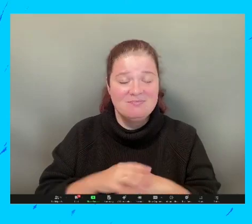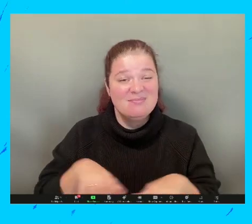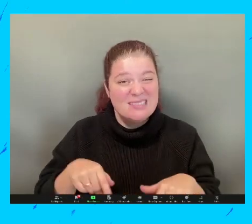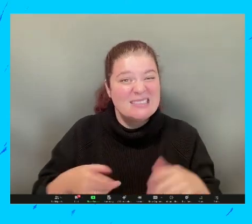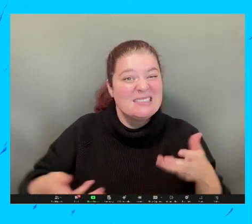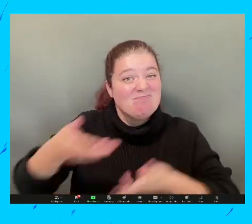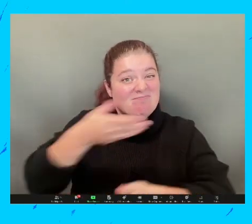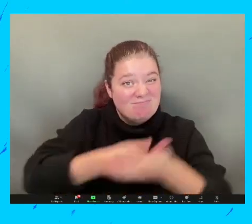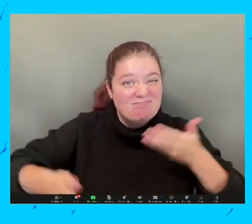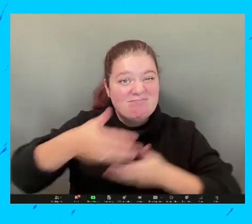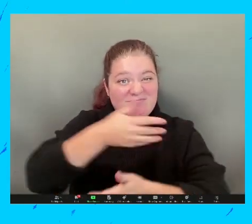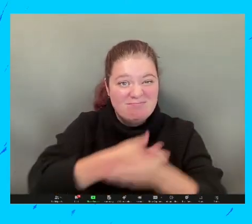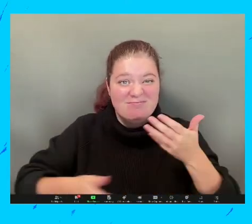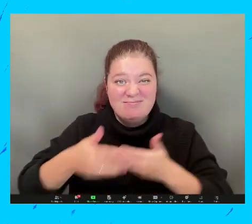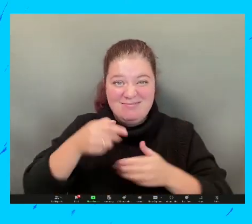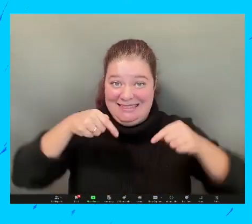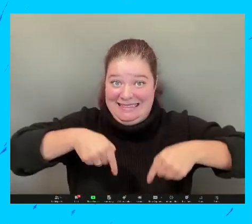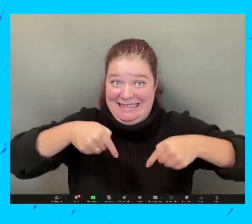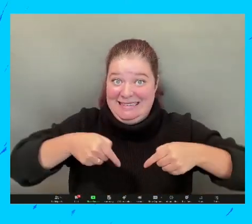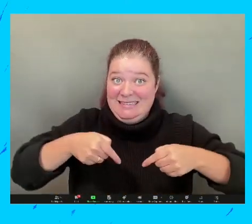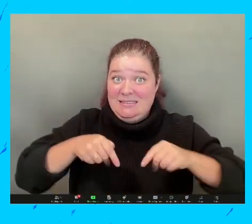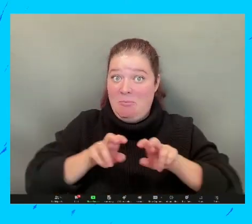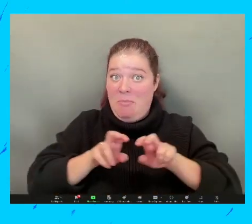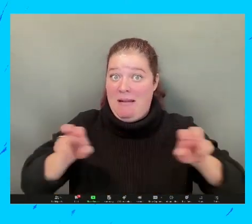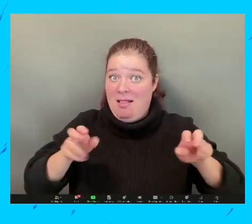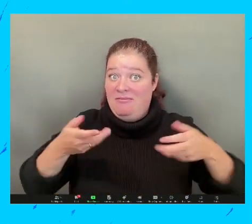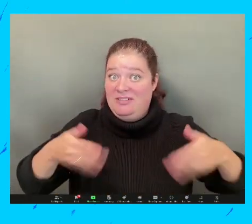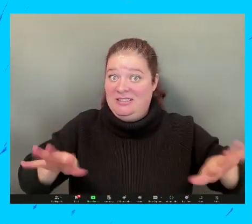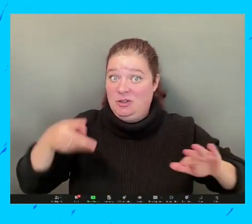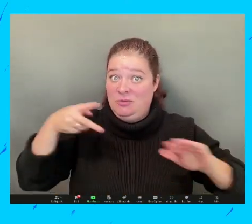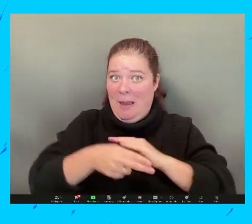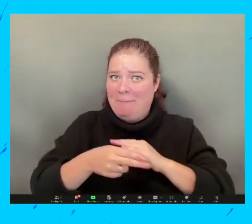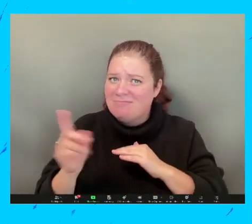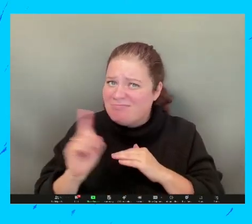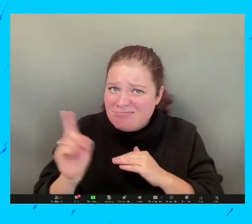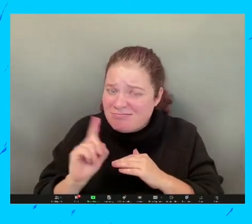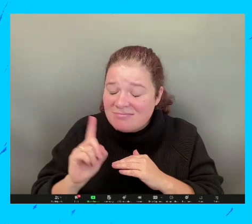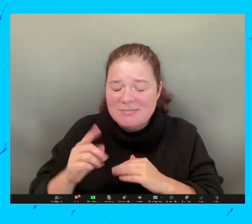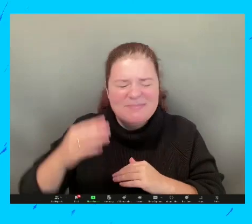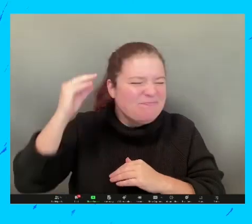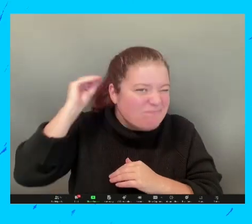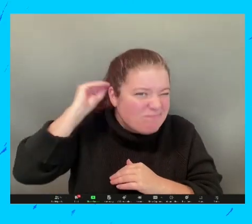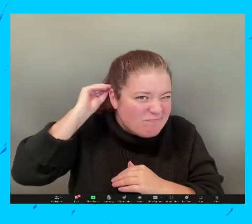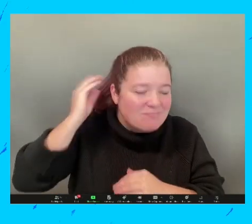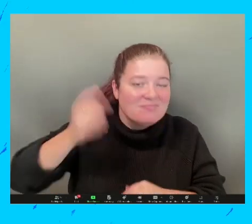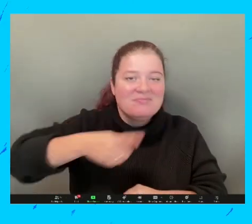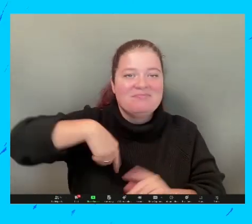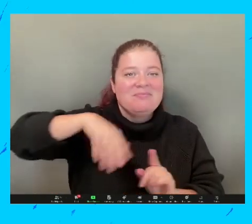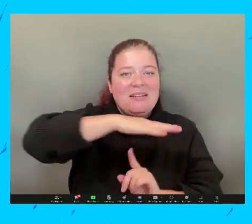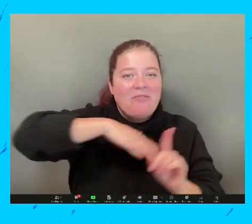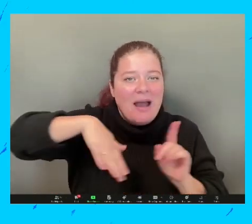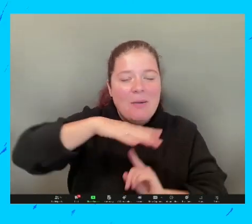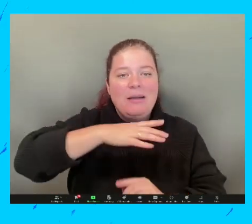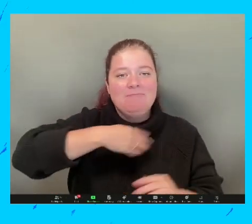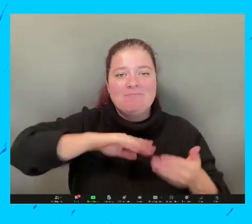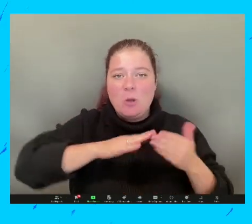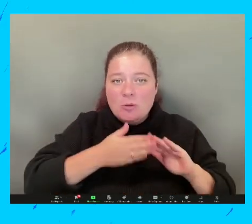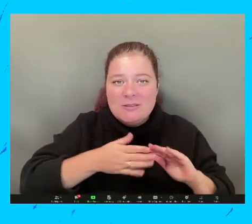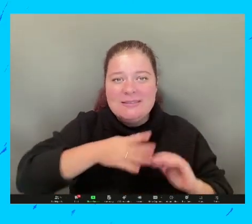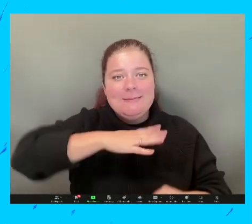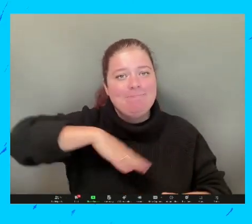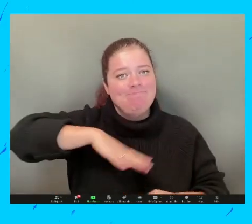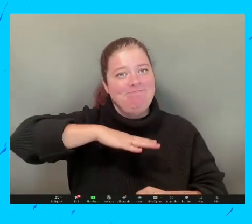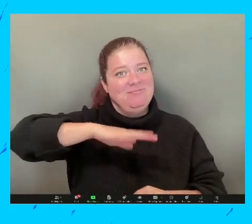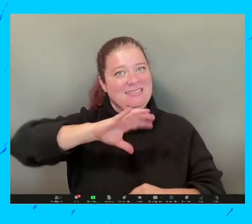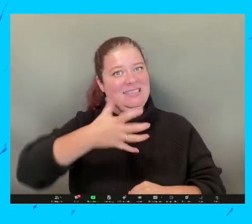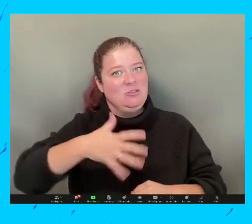importante es muy agradecido. Pero vamos a seguir avanzando en las comunidades y vamos